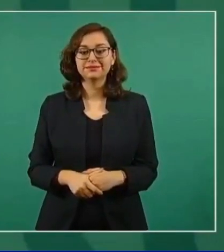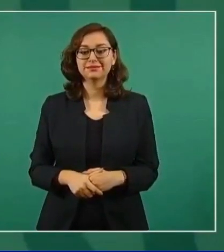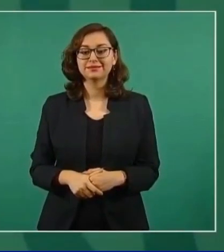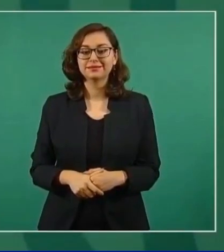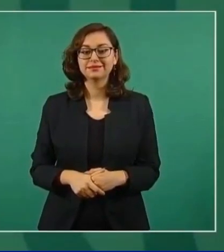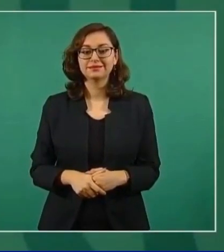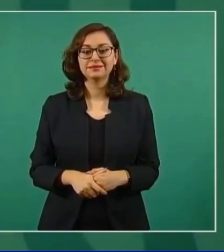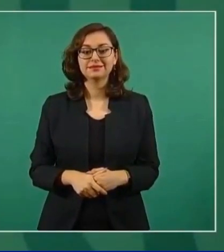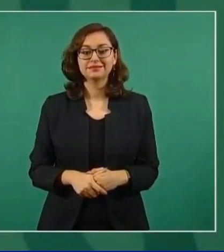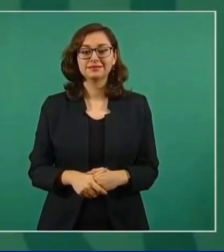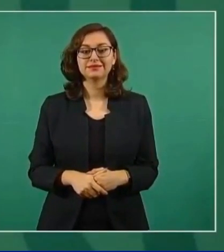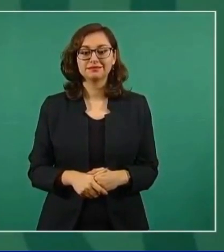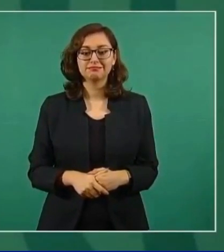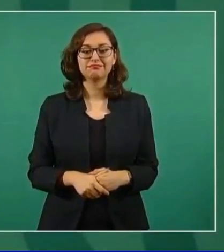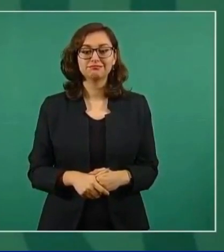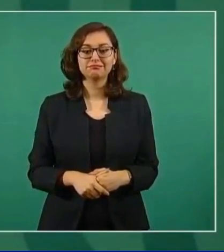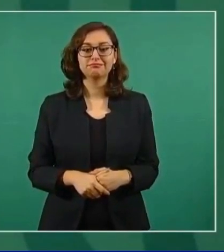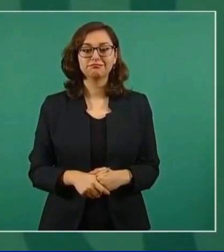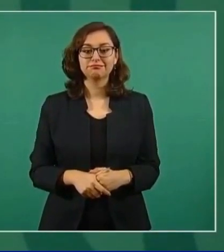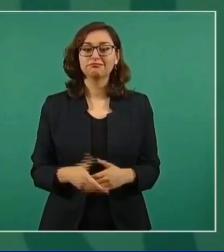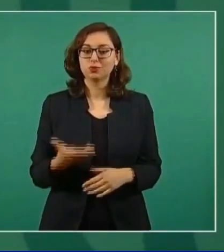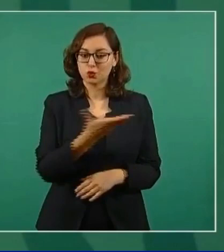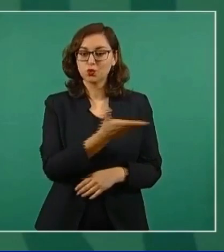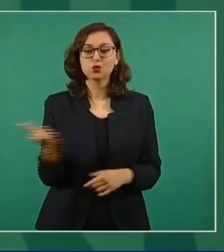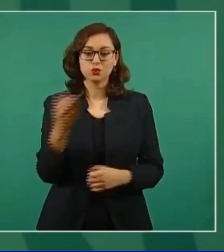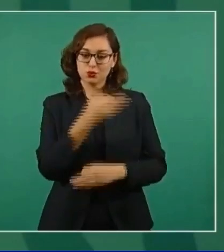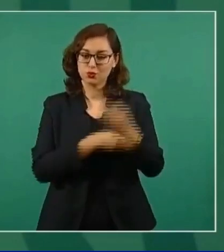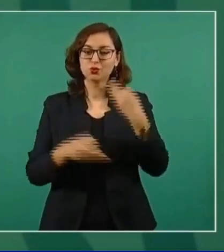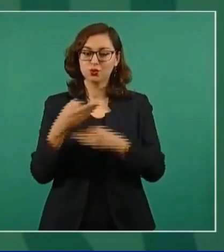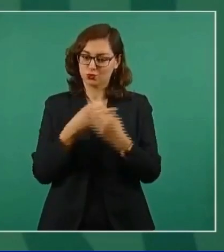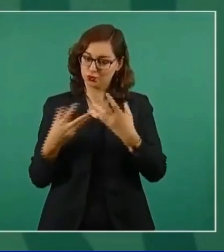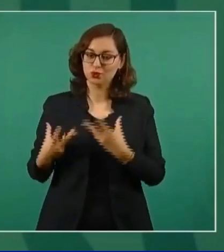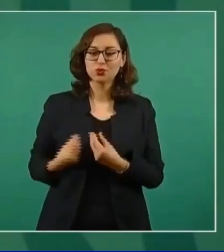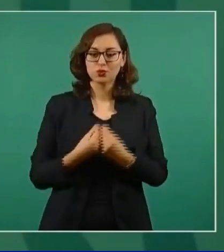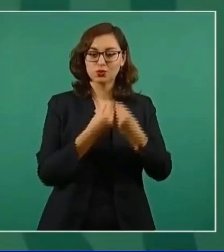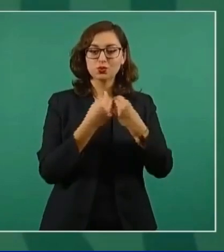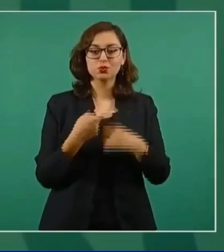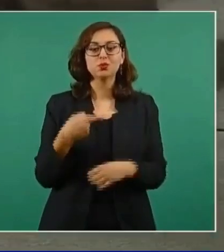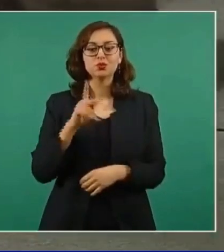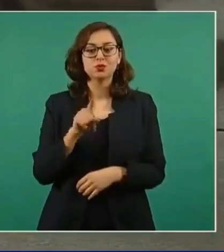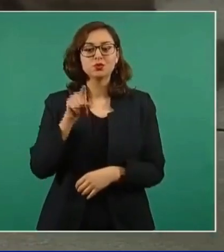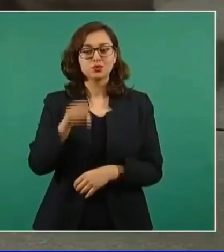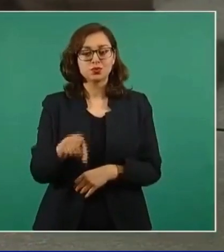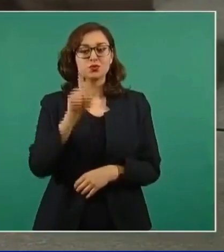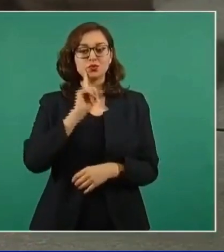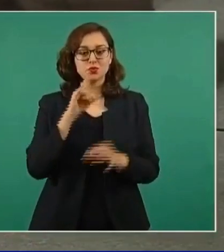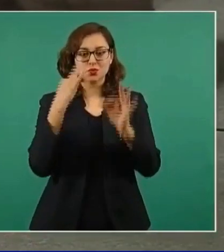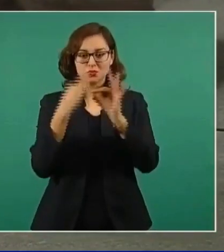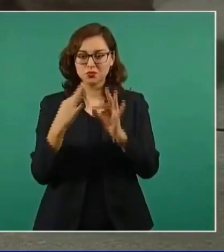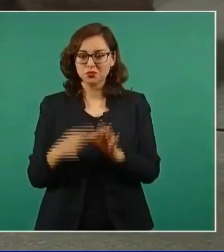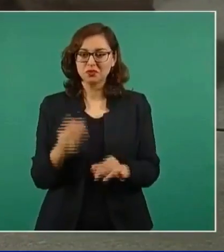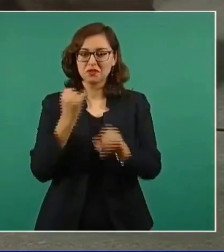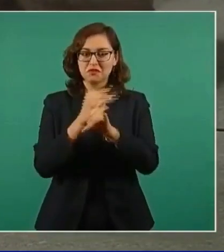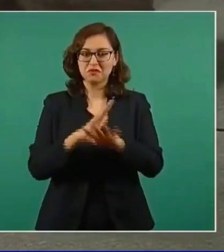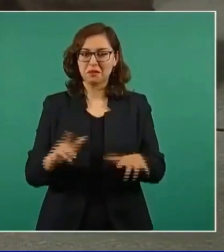Ella sí, todos ustedes, pero ella muy puntual. ver, información.